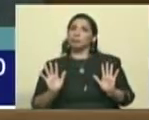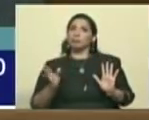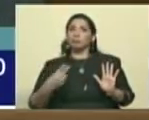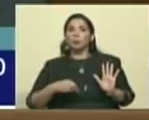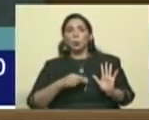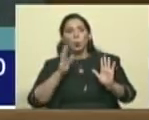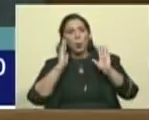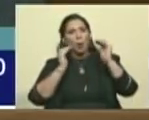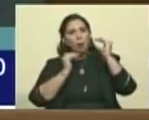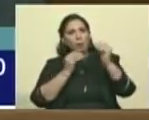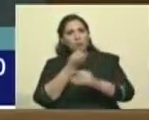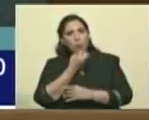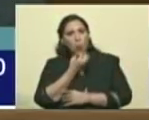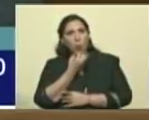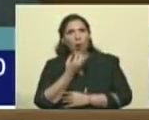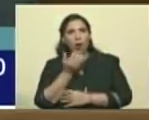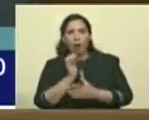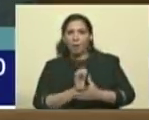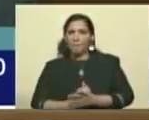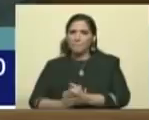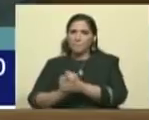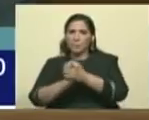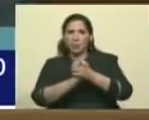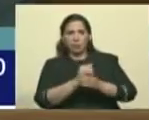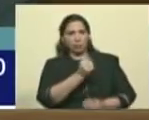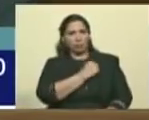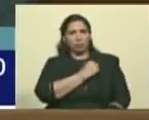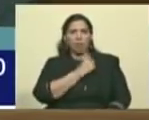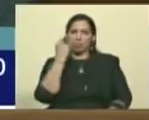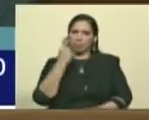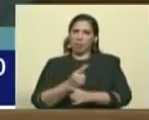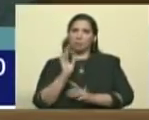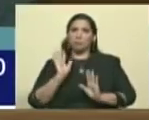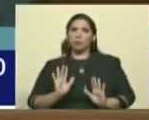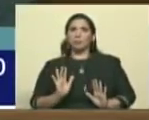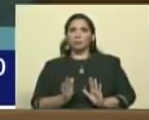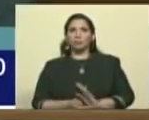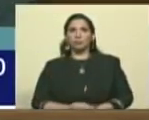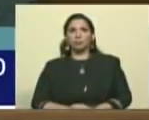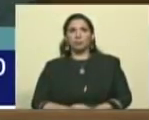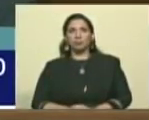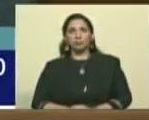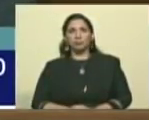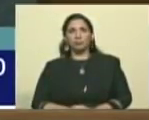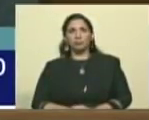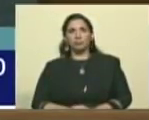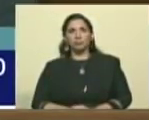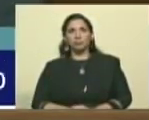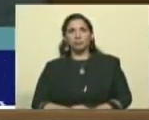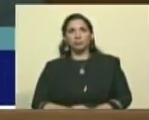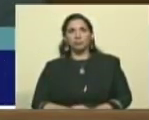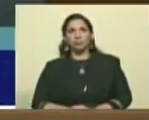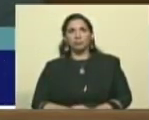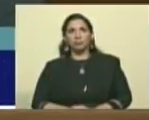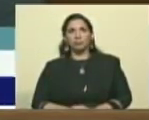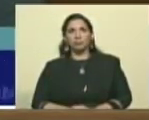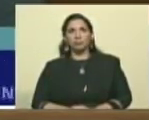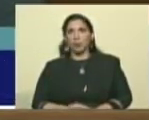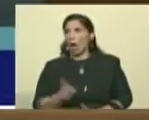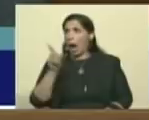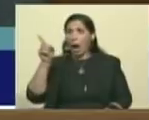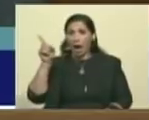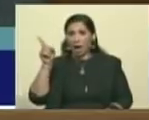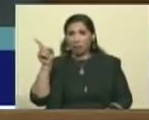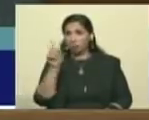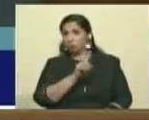como buenos compañeros, buenos camaradas. Como debe ser. Como debe ser. A ellas no les horrorizaba, por ejemplo,